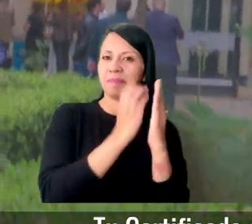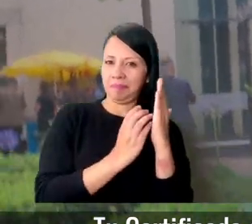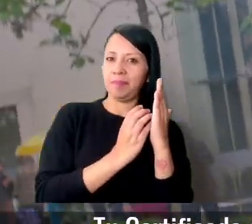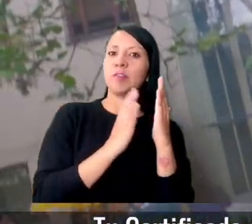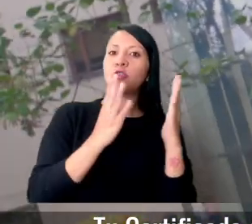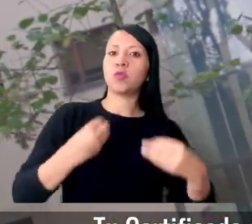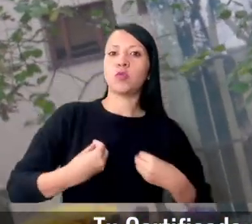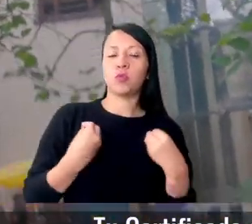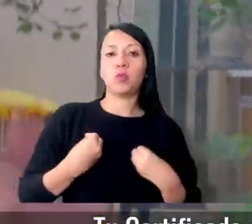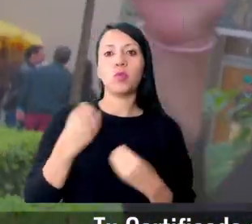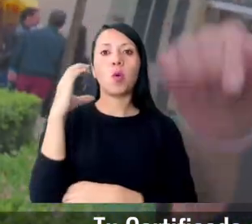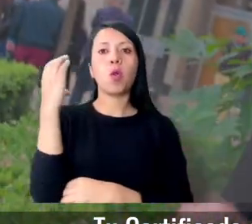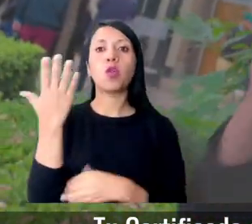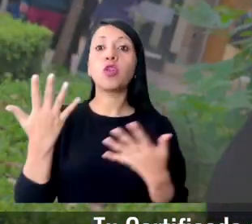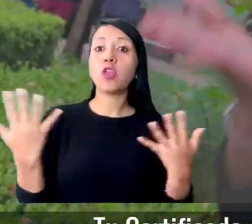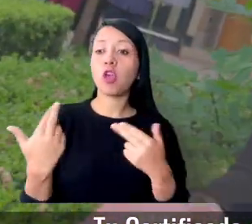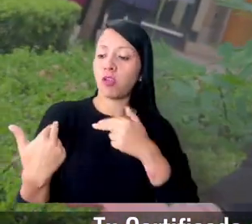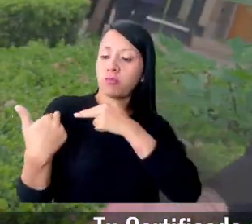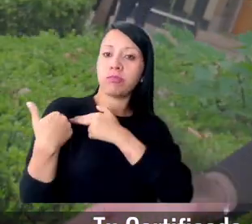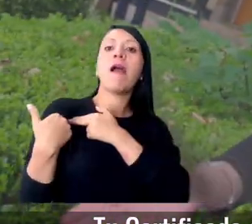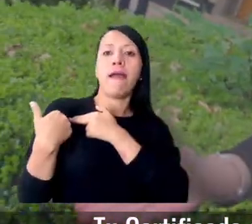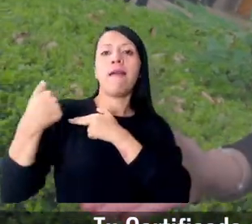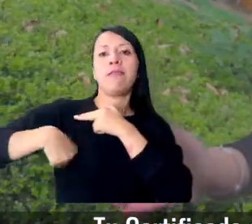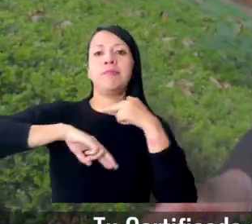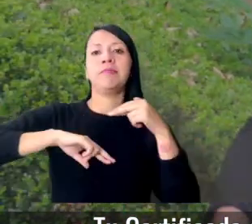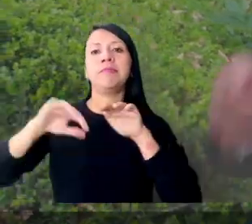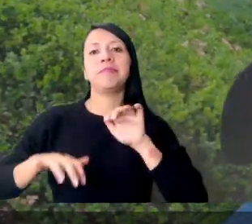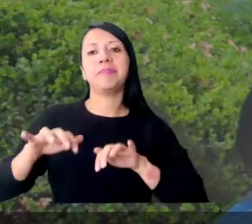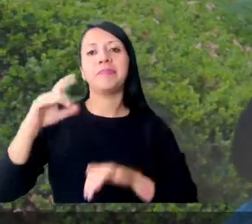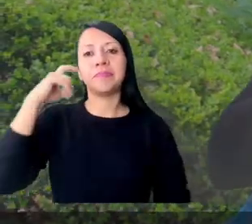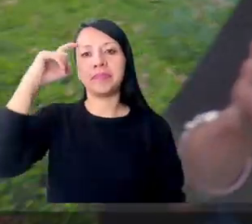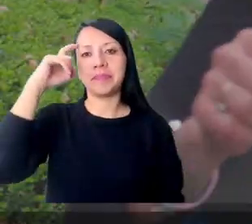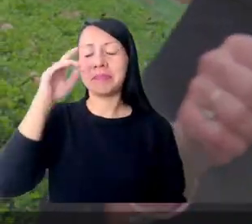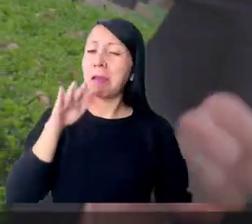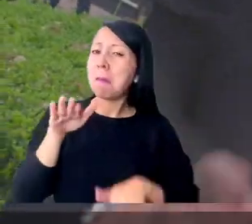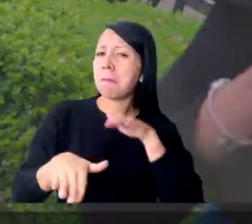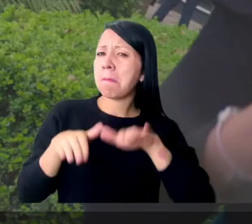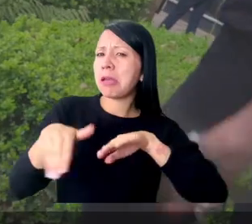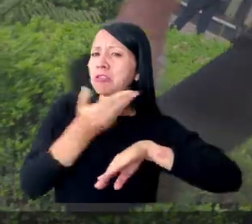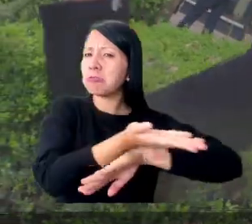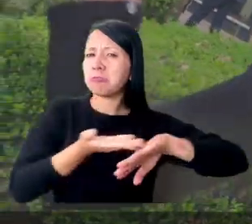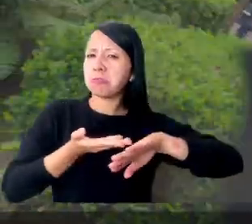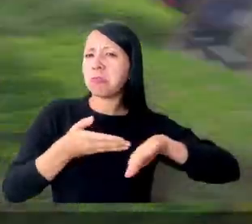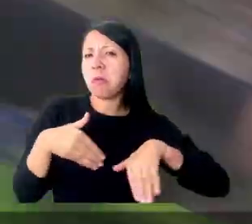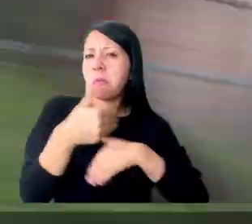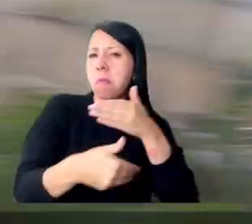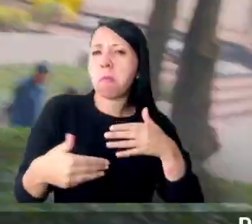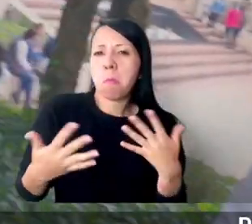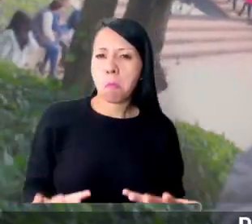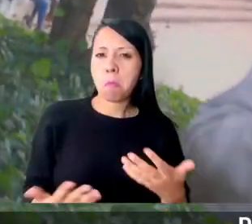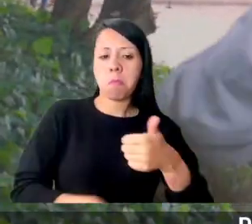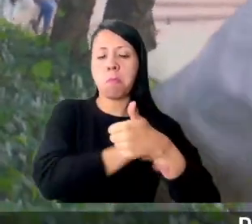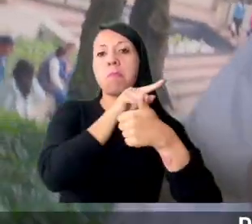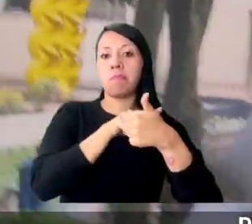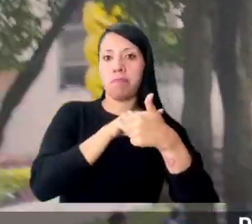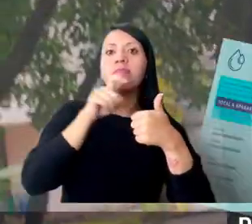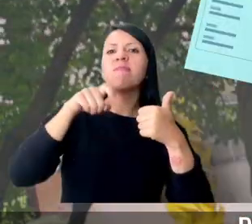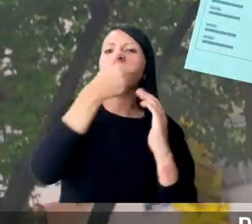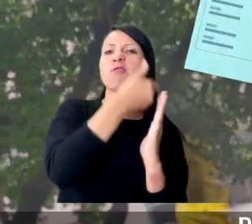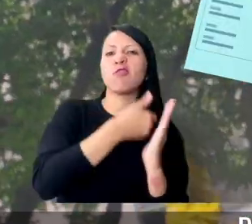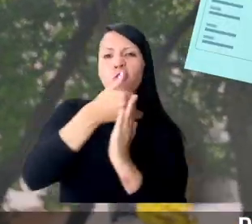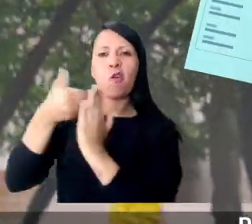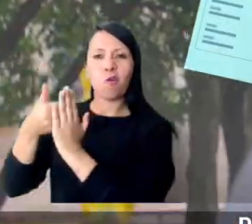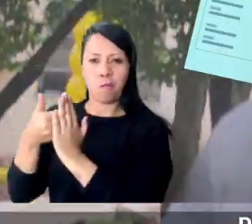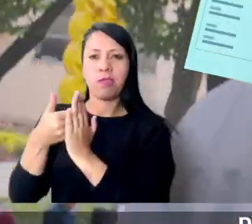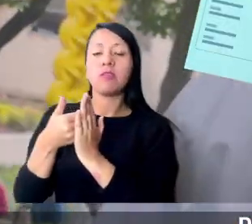Tu certificado de residencia lo expedimos en la Secretaría Distrital de Gobierno. Siga estos pasos para solicitarlo. Para comenzar,